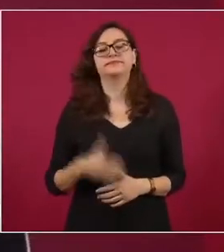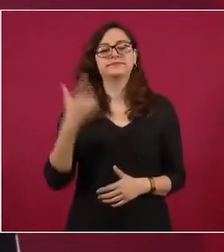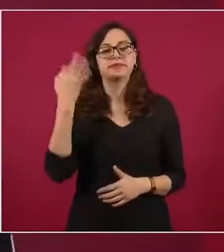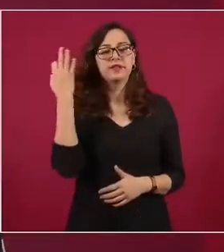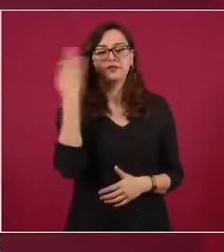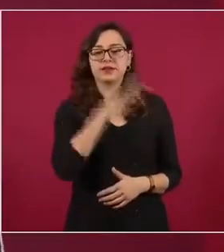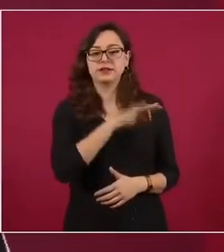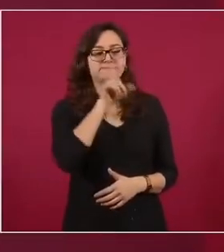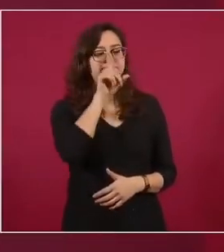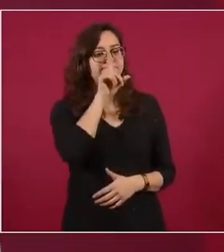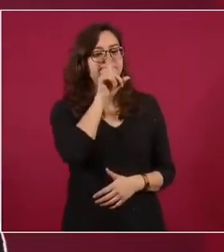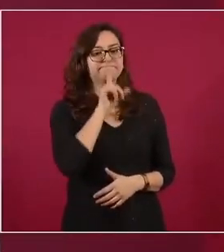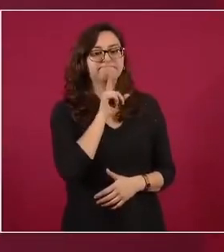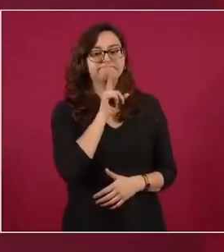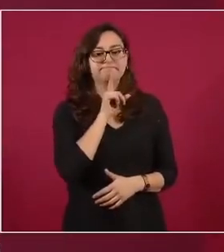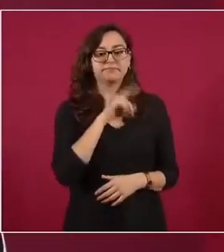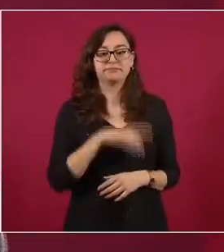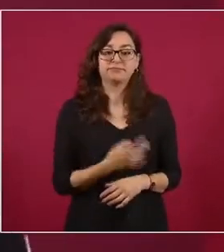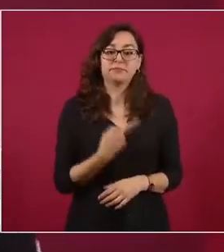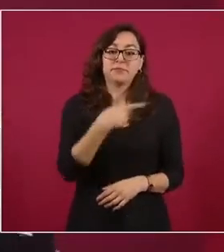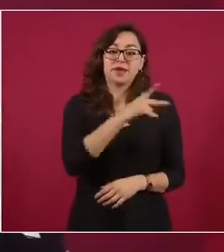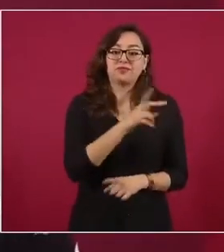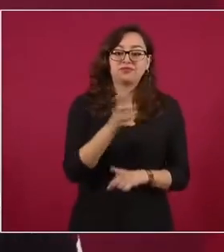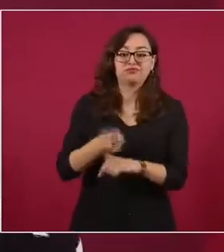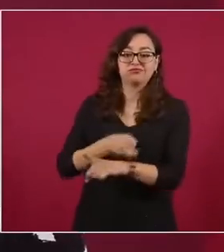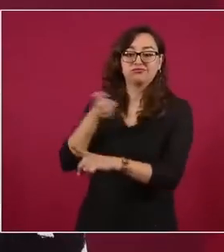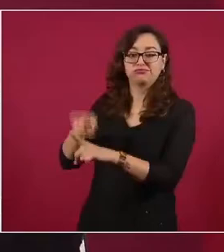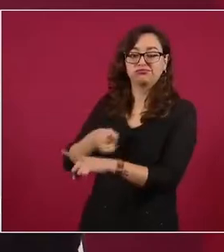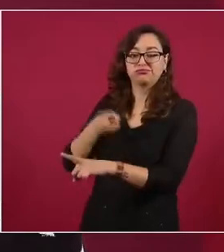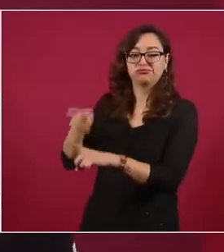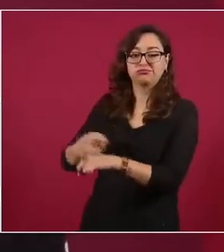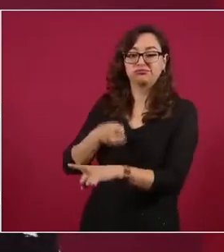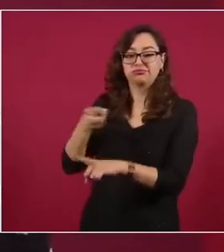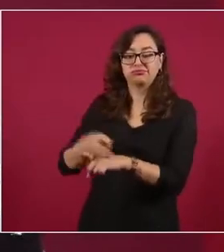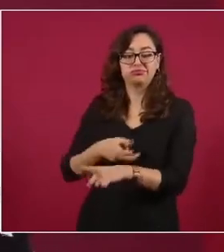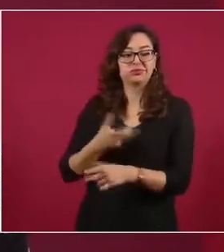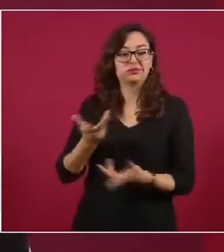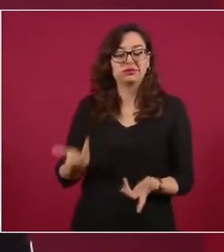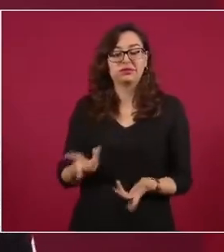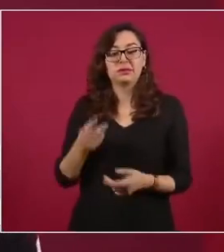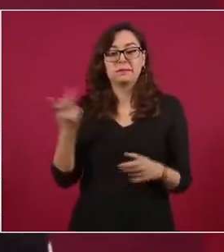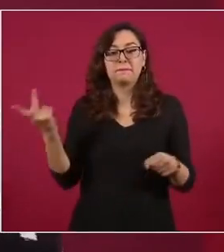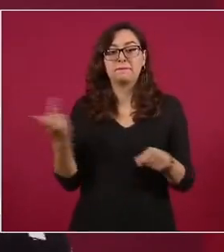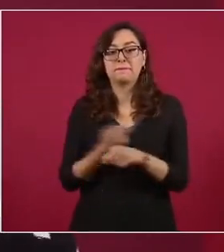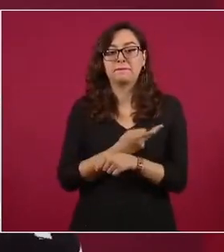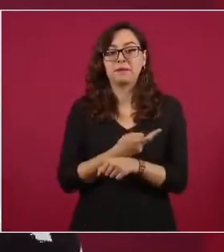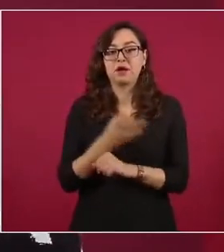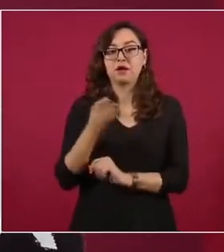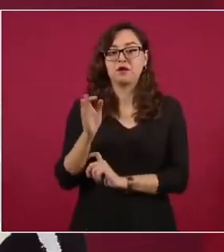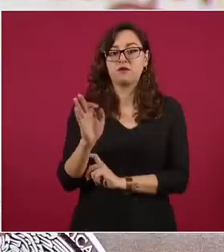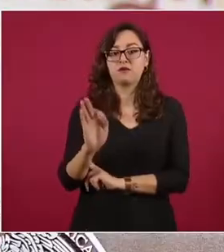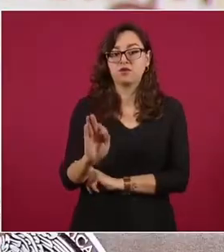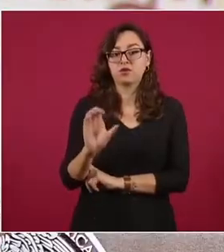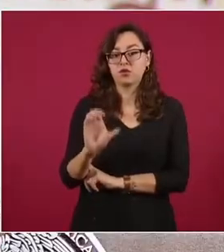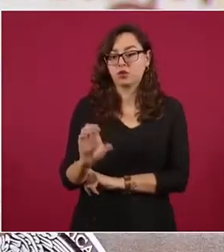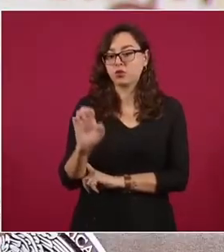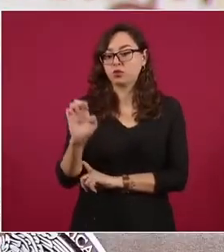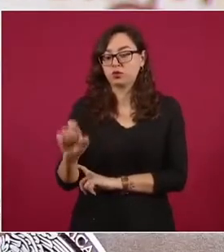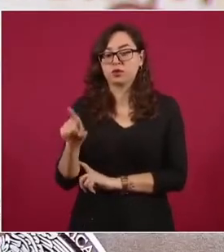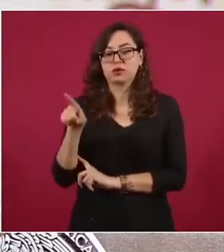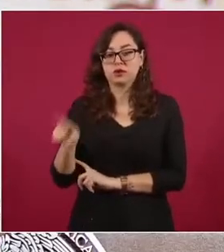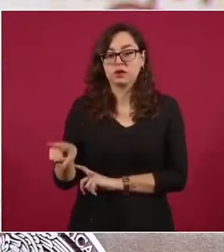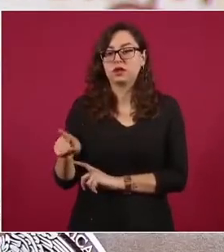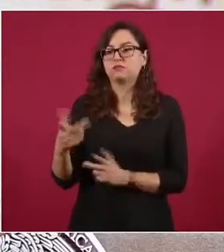en calumnia siempre algo se queda. La red de librerías del Fondo de Cultura Económica compra